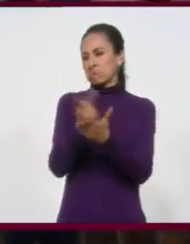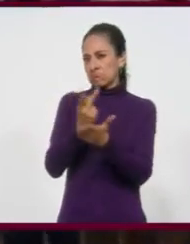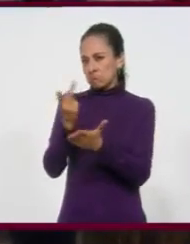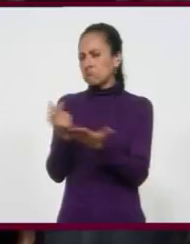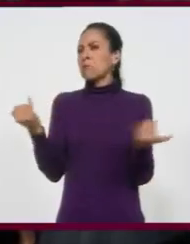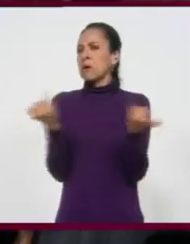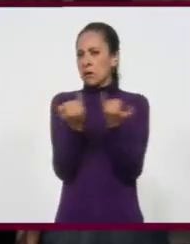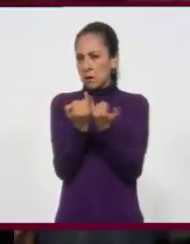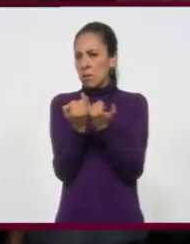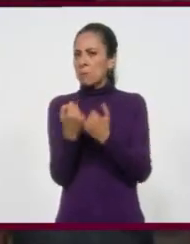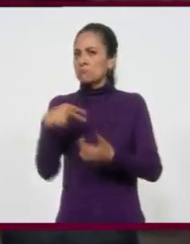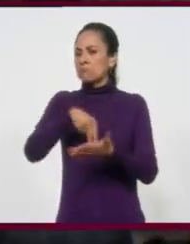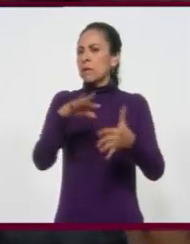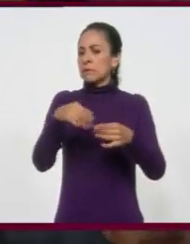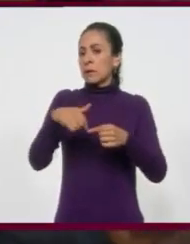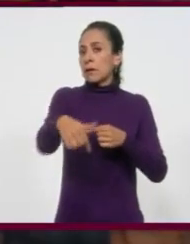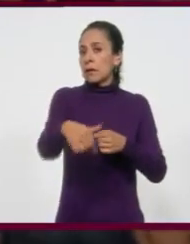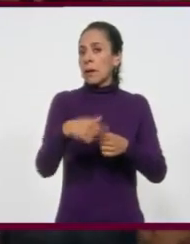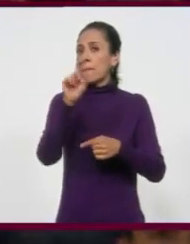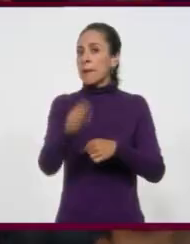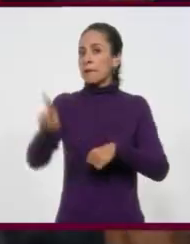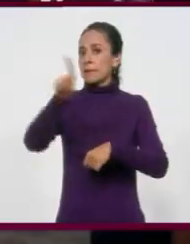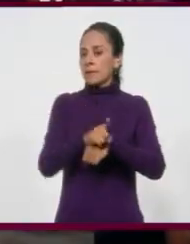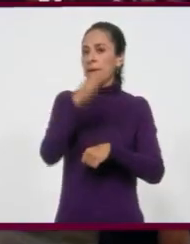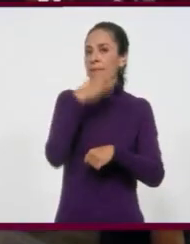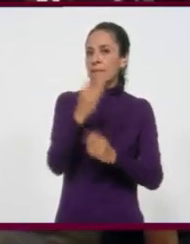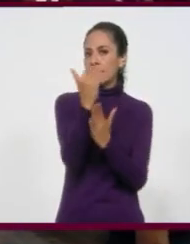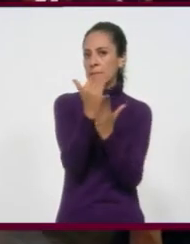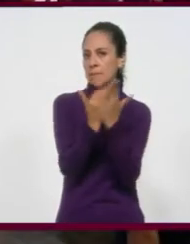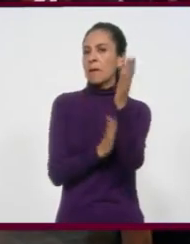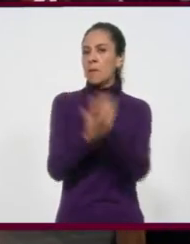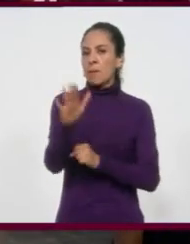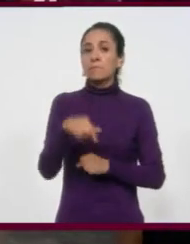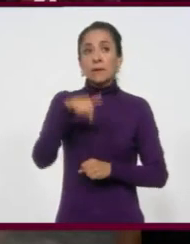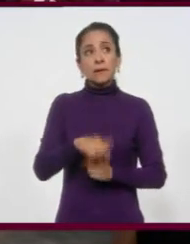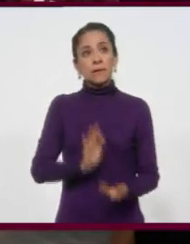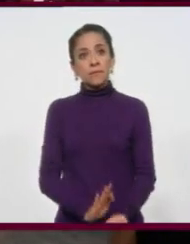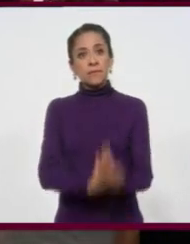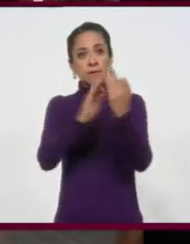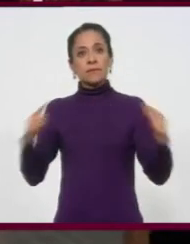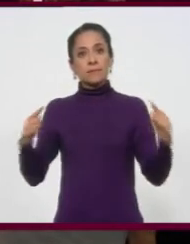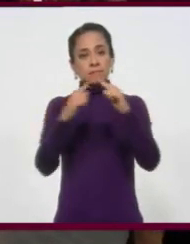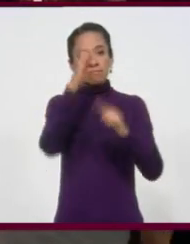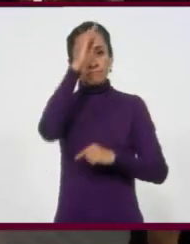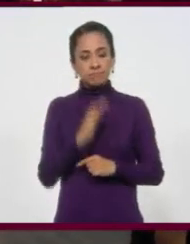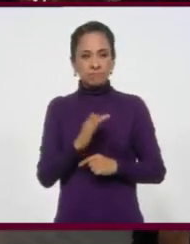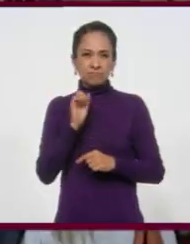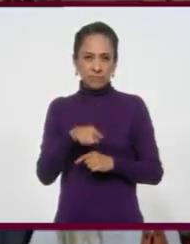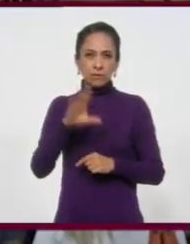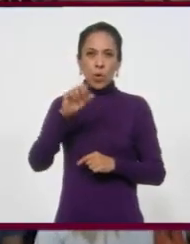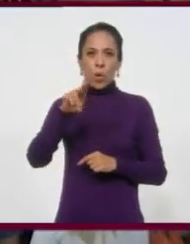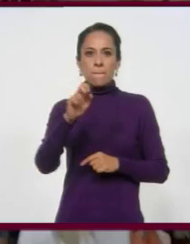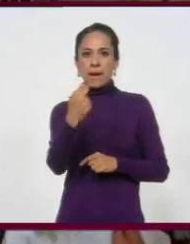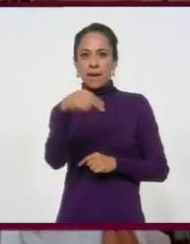de lo que habrá en 20 días de fiesta Cervantina. Hoy, mientras tanto, estamos ante el Templo de la Compañía, una de las sedes donde se llevan a